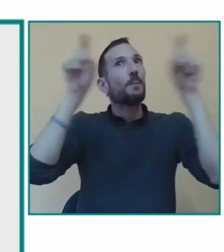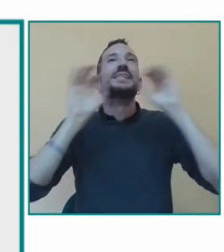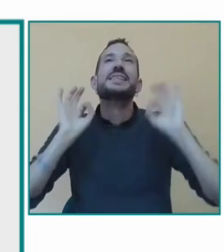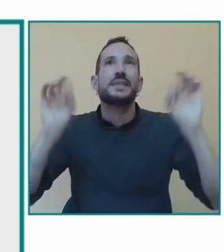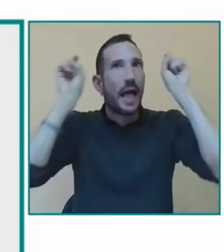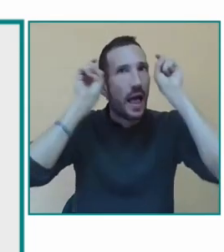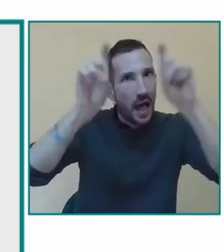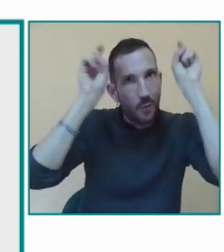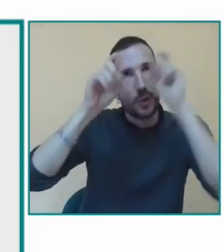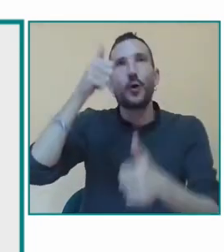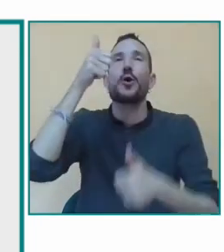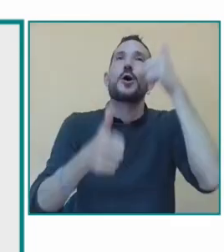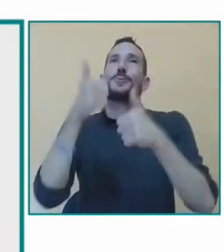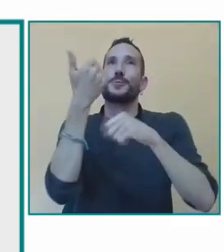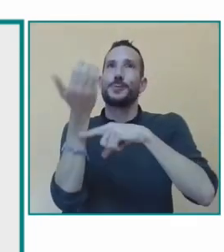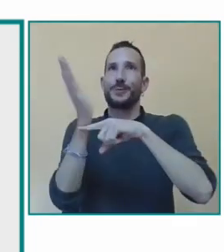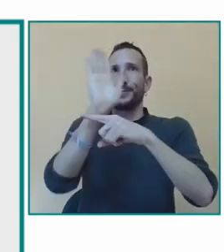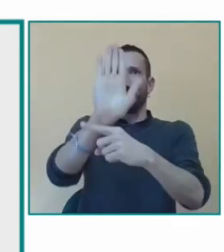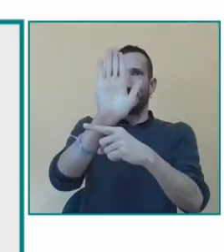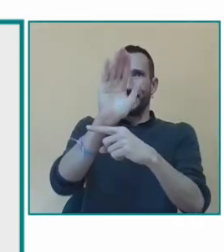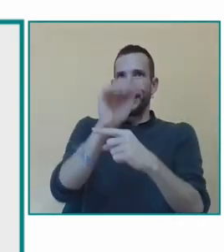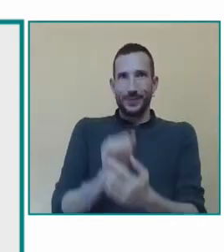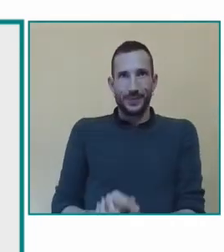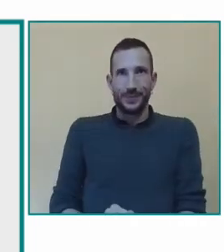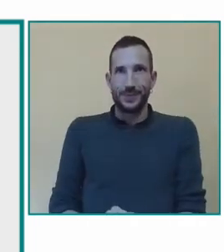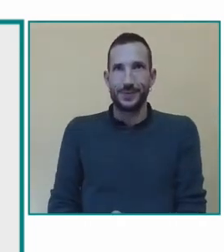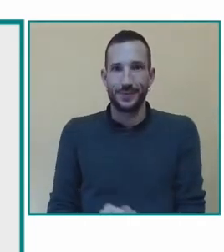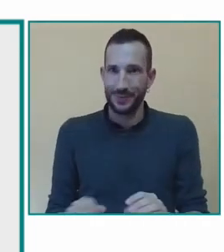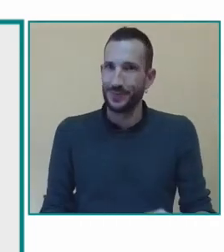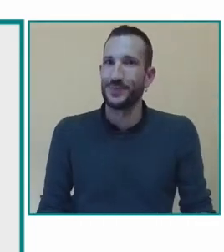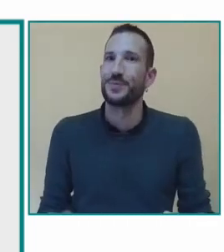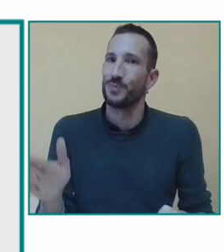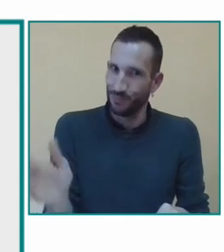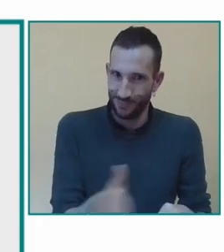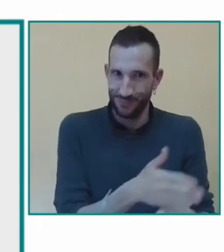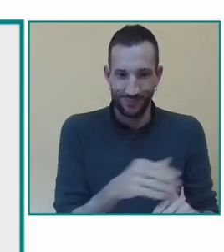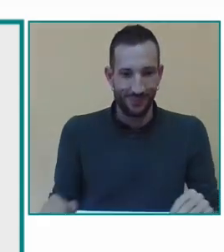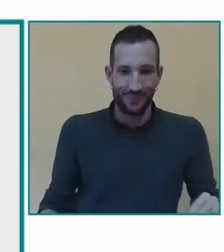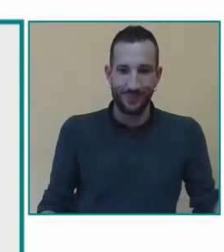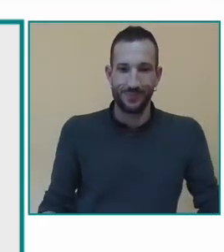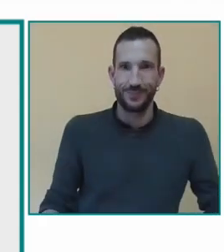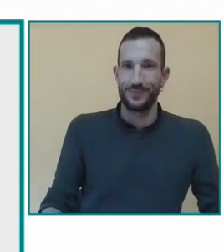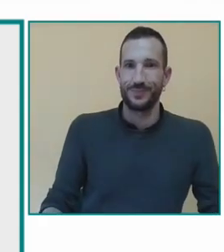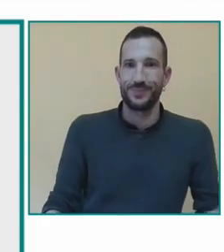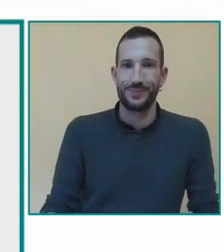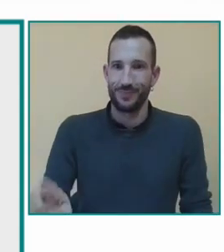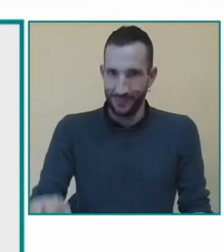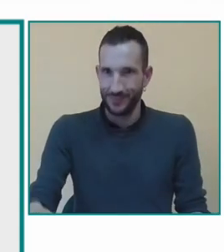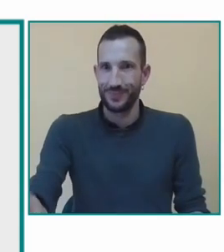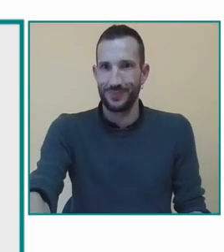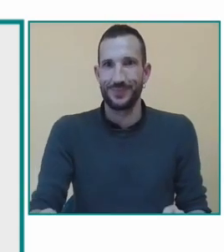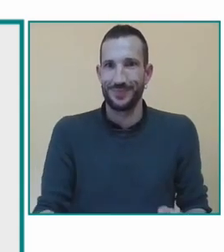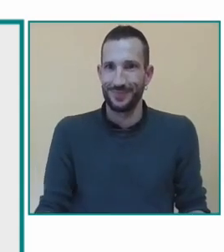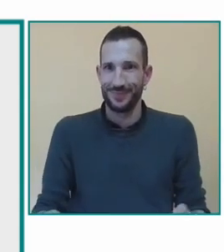bueno no nos contratan directamente la Comunidad de Madrid sino que nos contratan entidades que son adjudicatarias